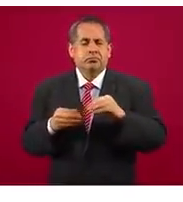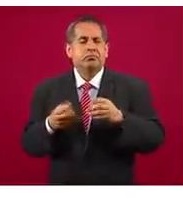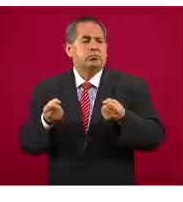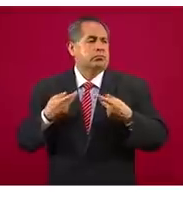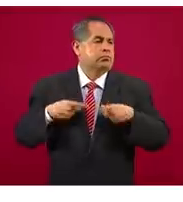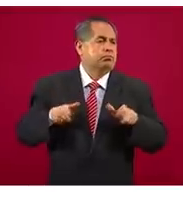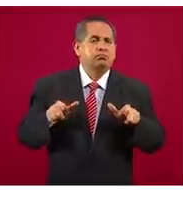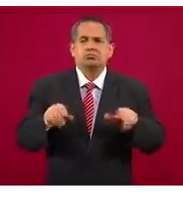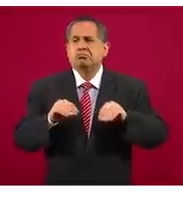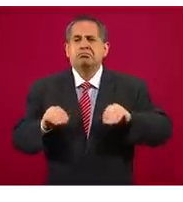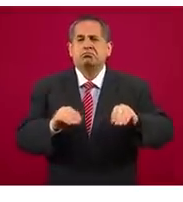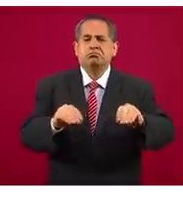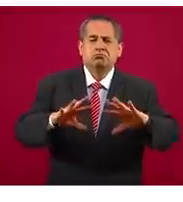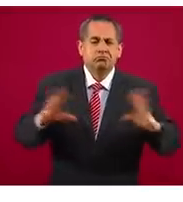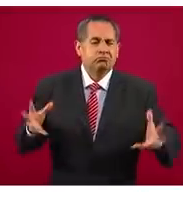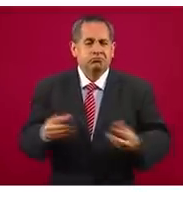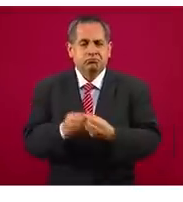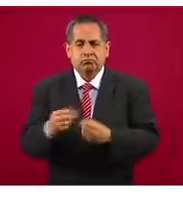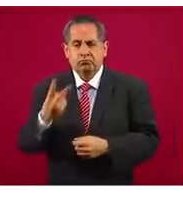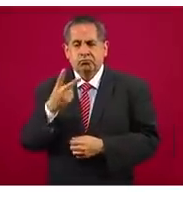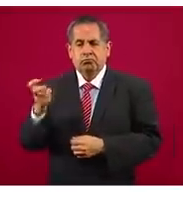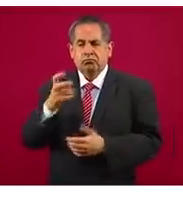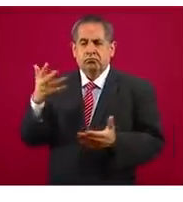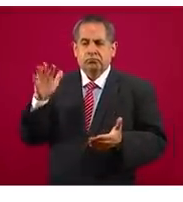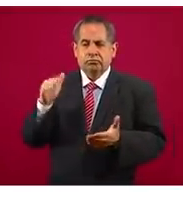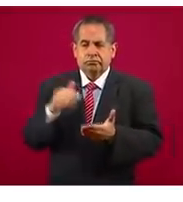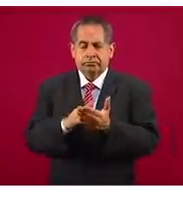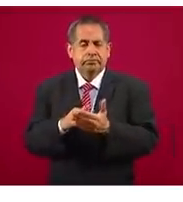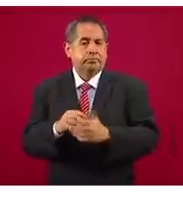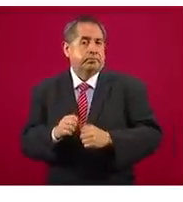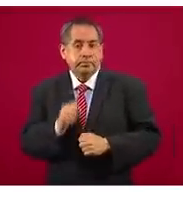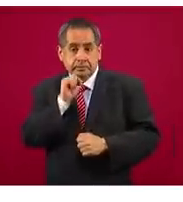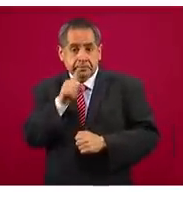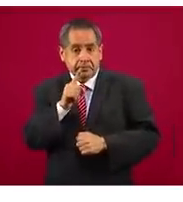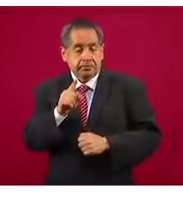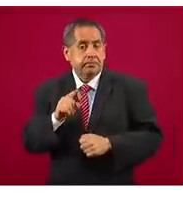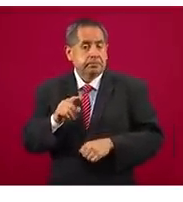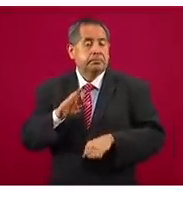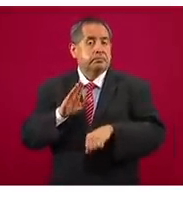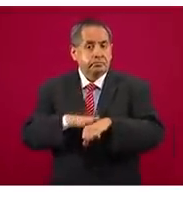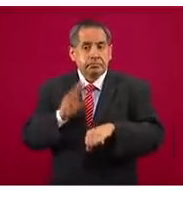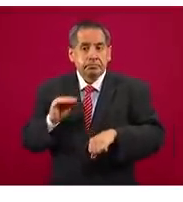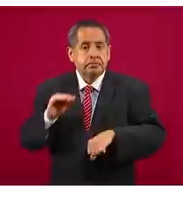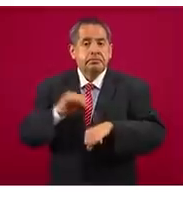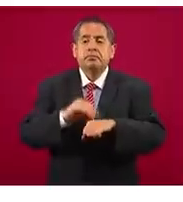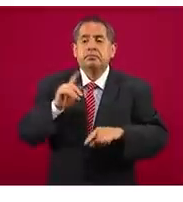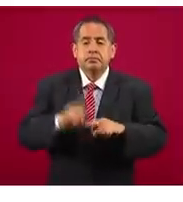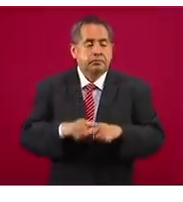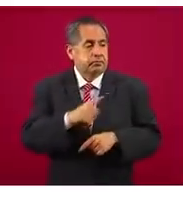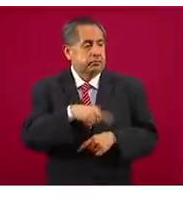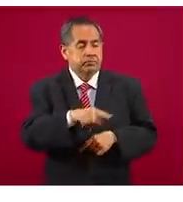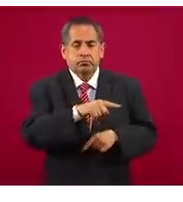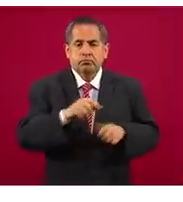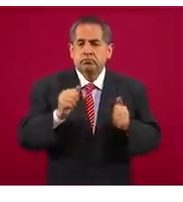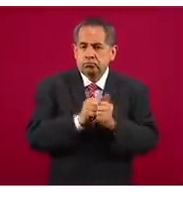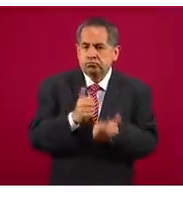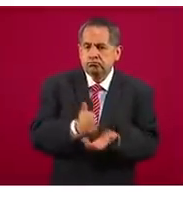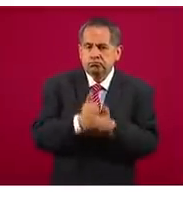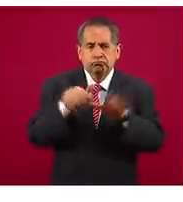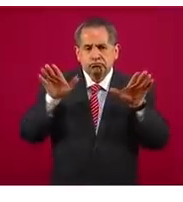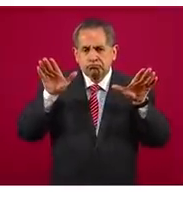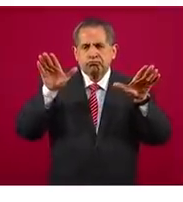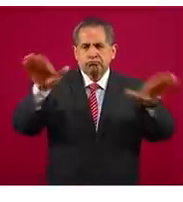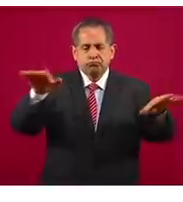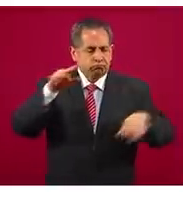operativa que tenemos aquí de 210 mil. Adicional, también se tiene el apoyo de aeronaves de la Fuerza